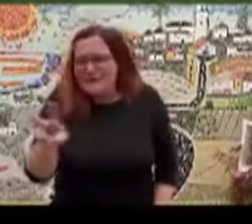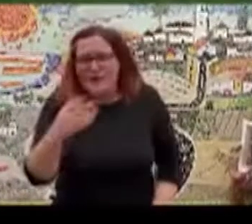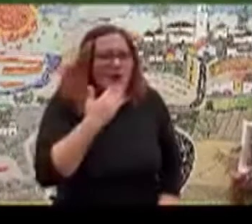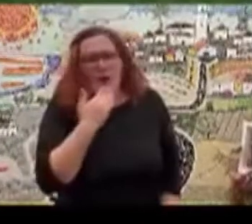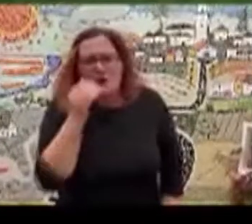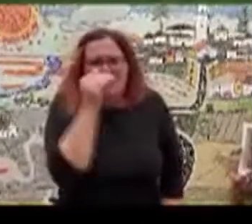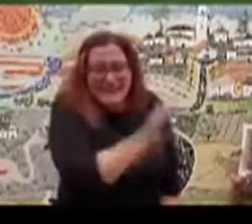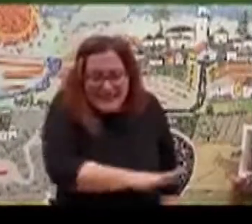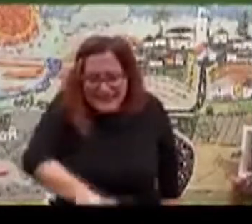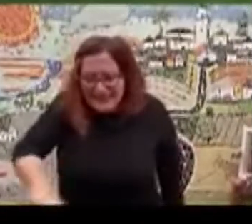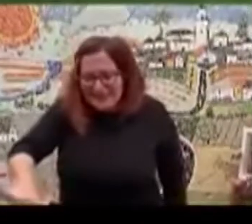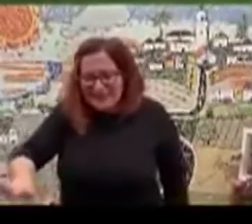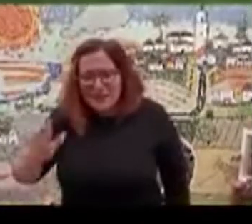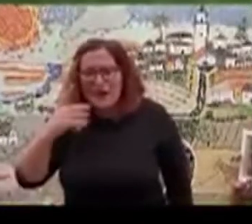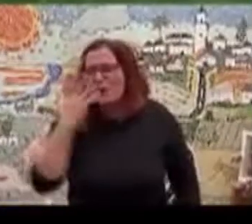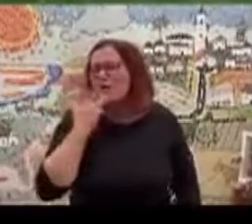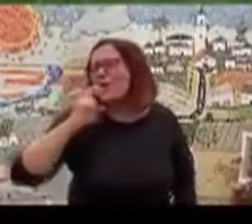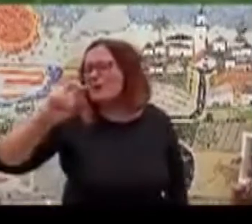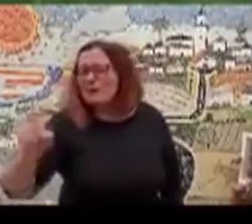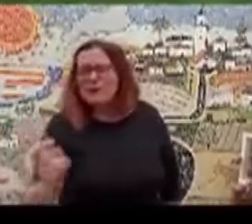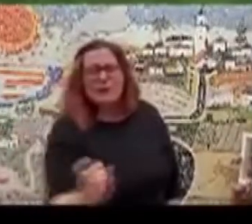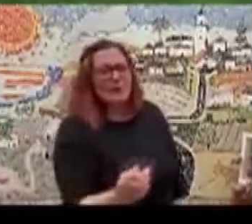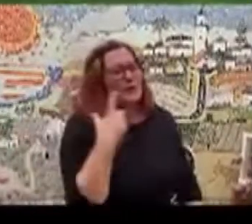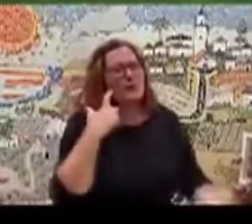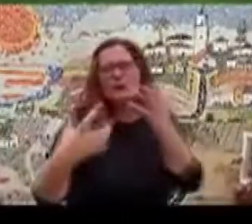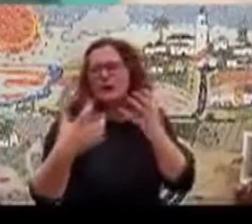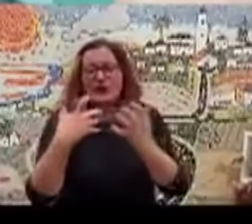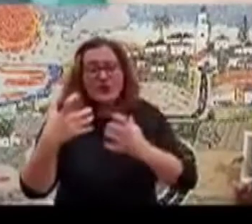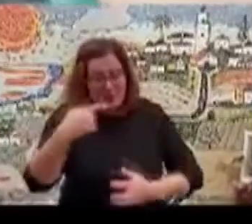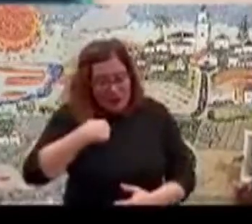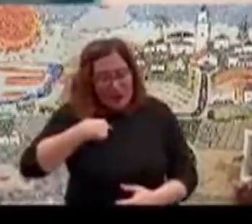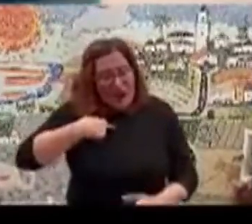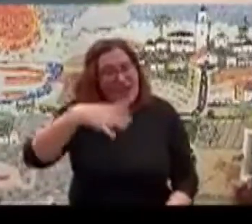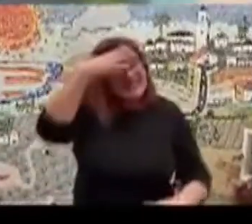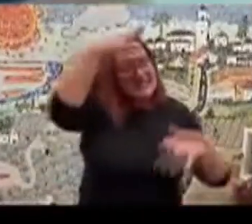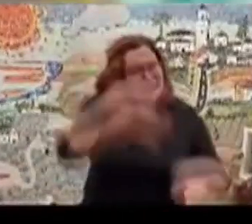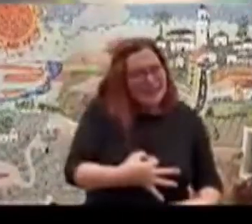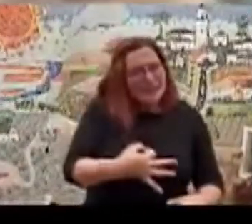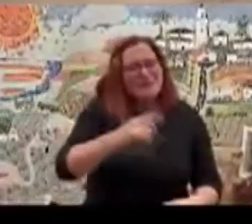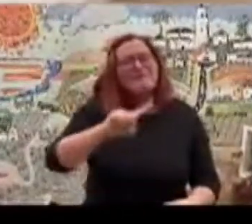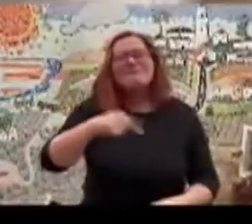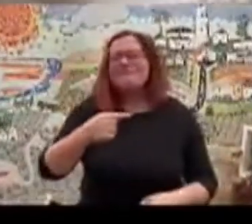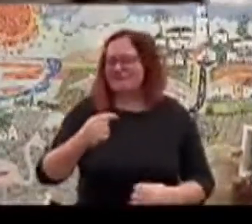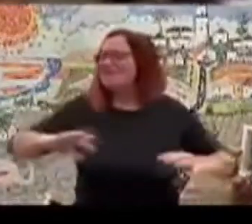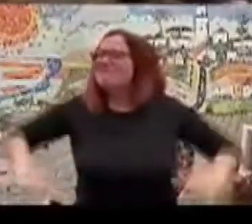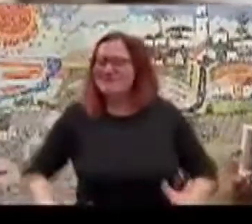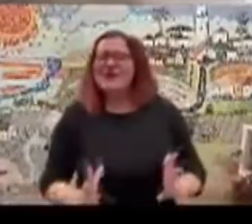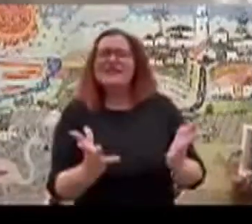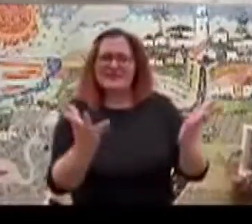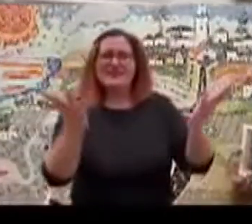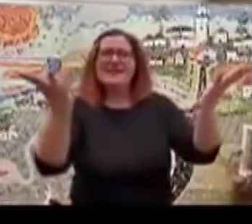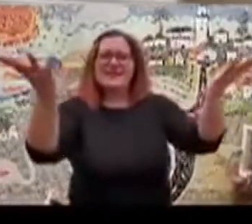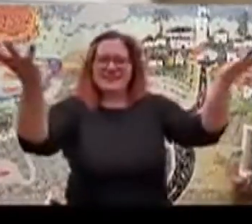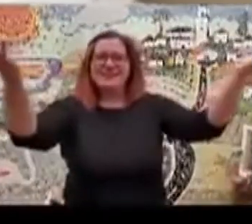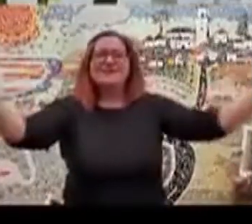todo como niño, los colores son intensos. Yo saldré de aquí si no